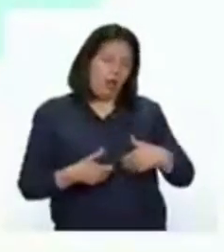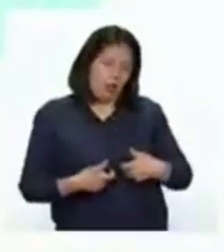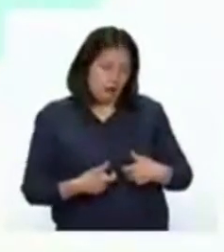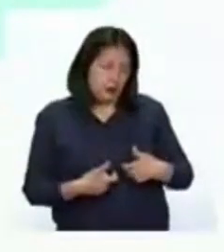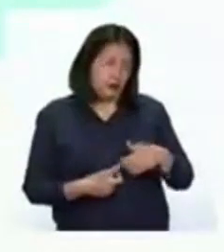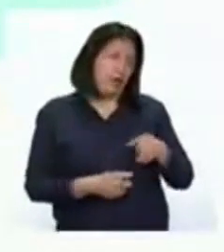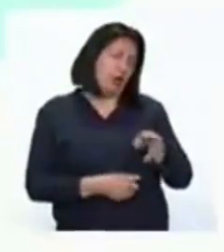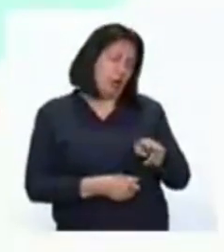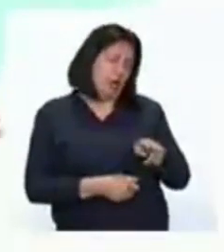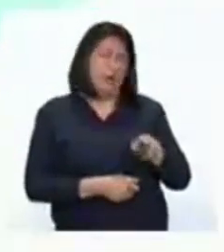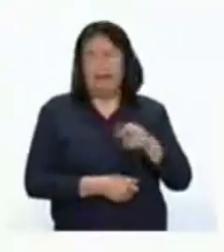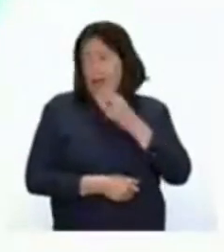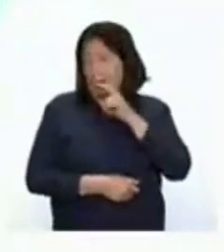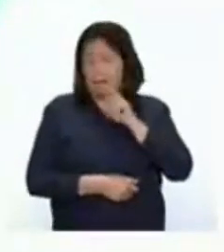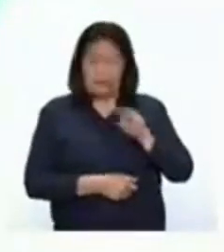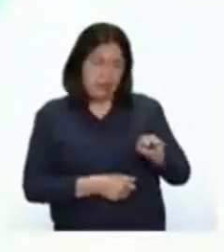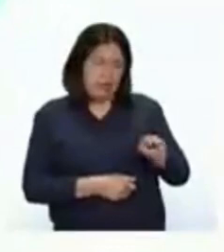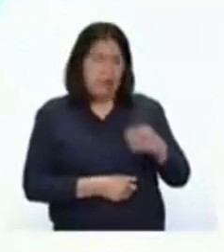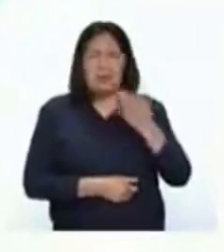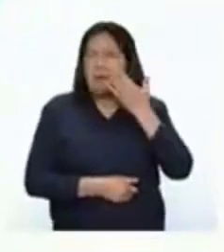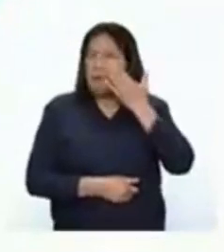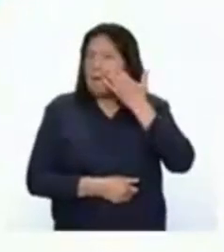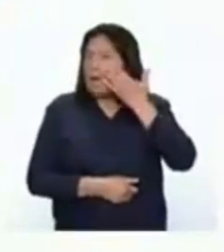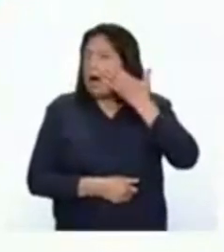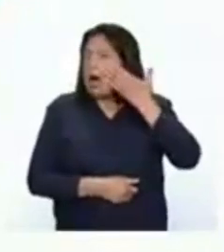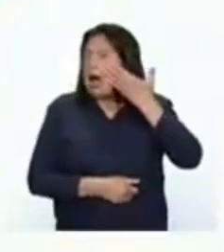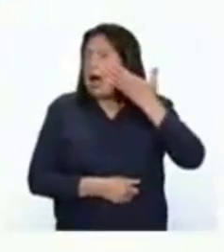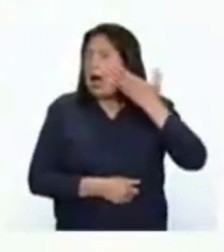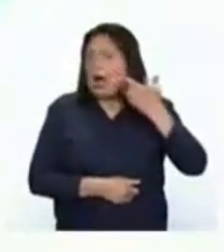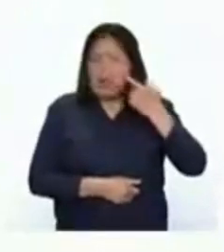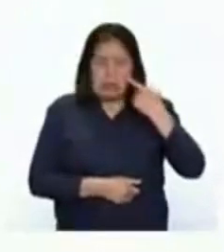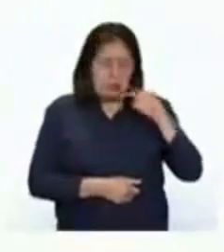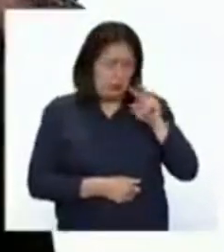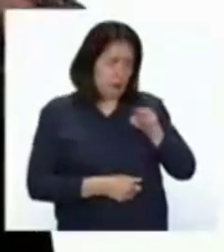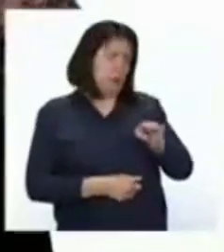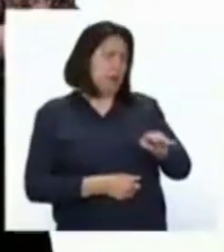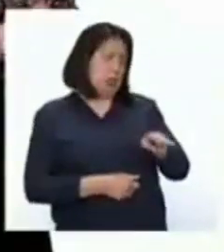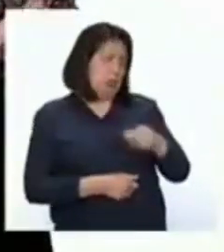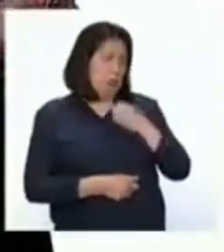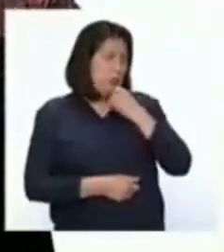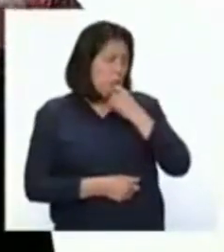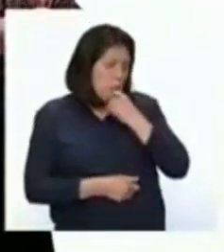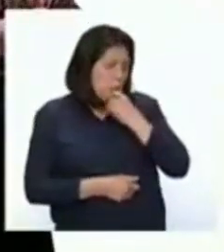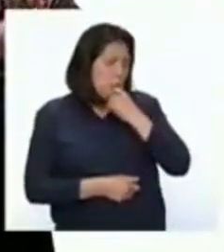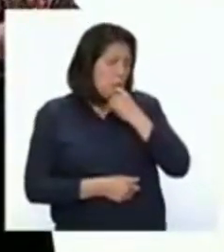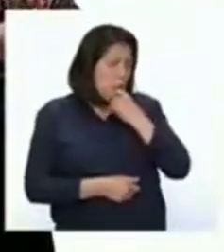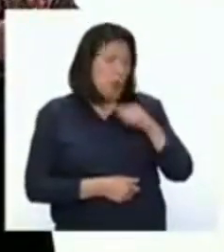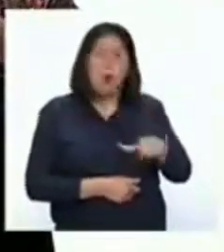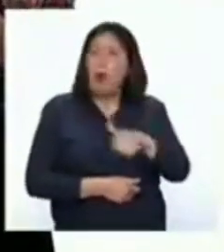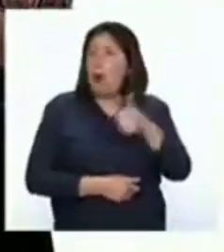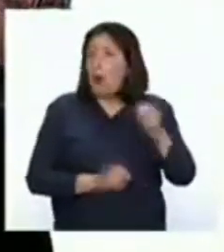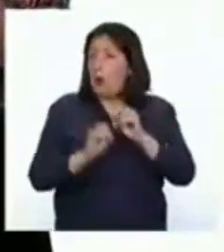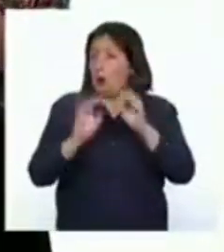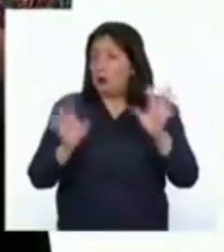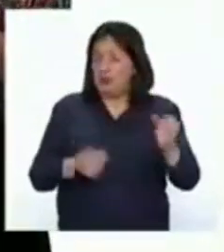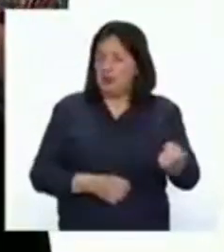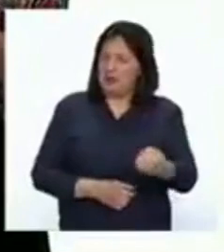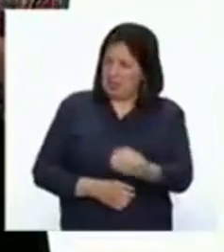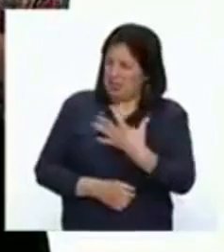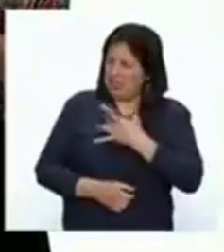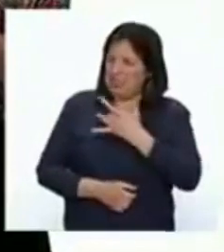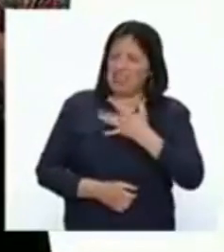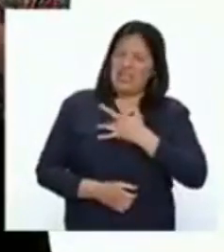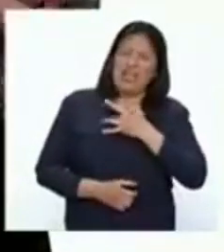débil. A veces también veía que su piel se ponía muy pálida. Otros días, ella me mencionaba que sentía